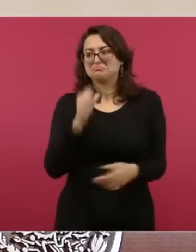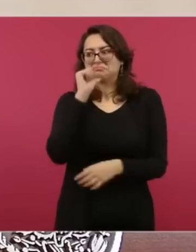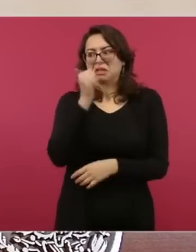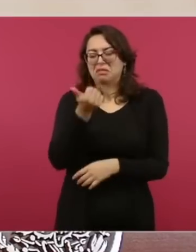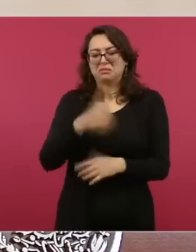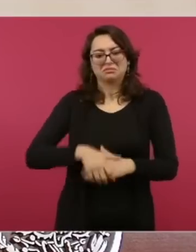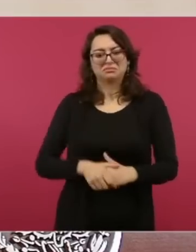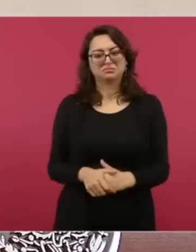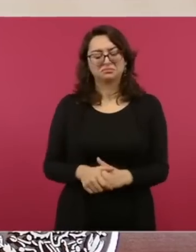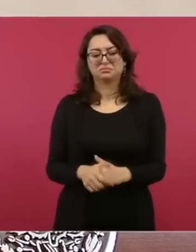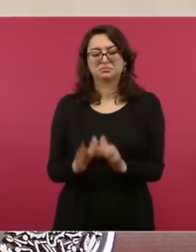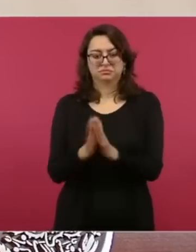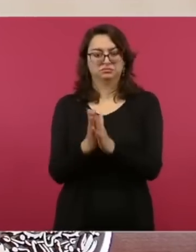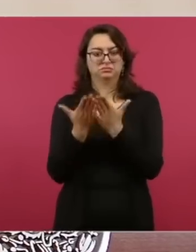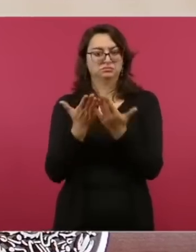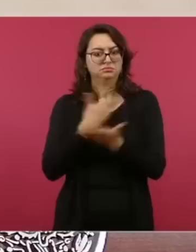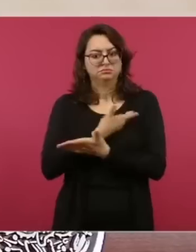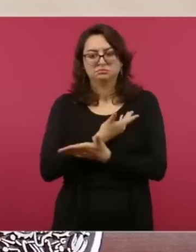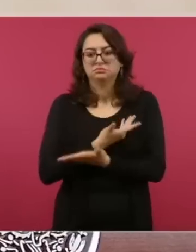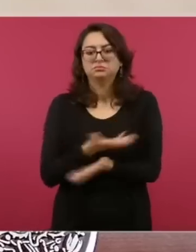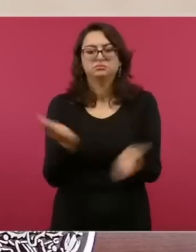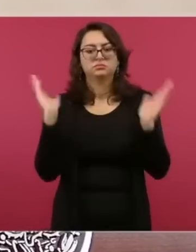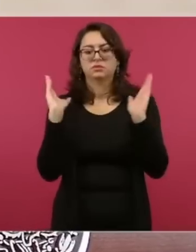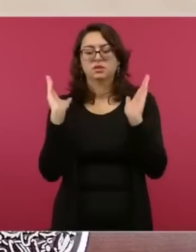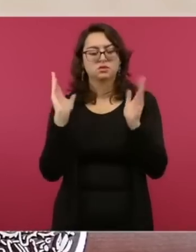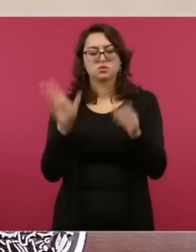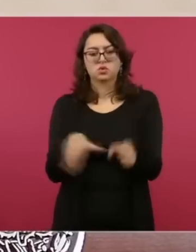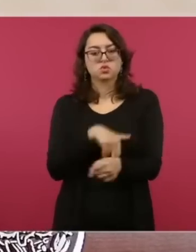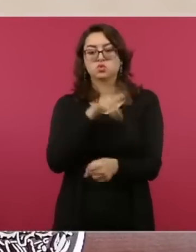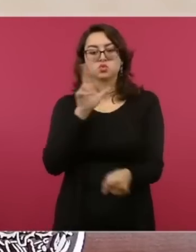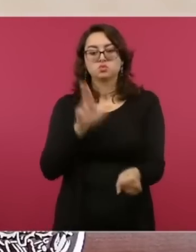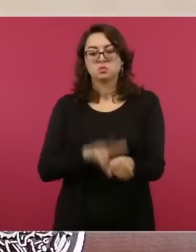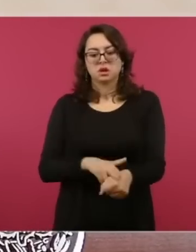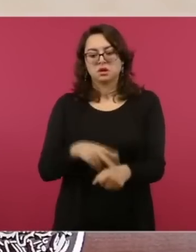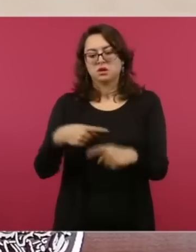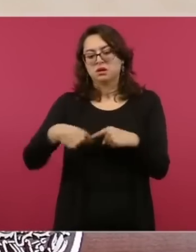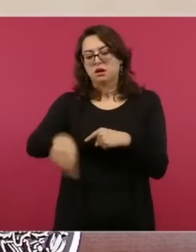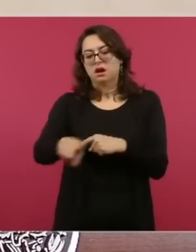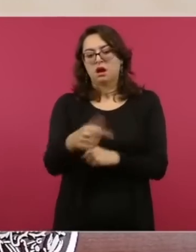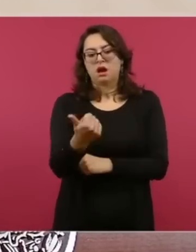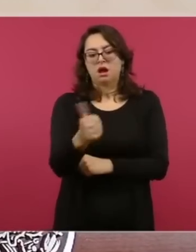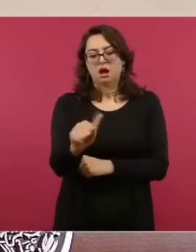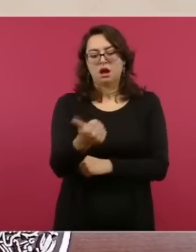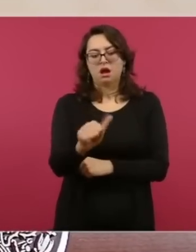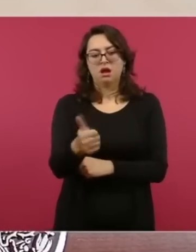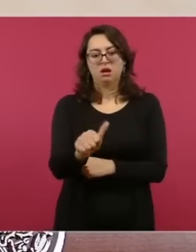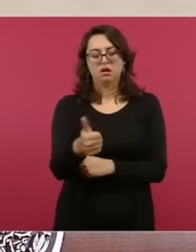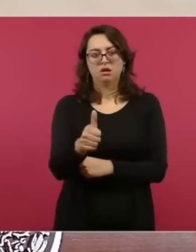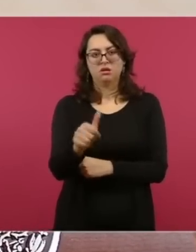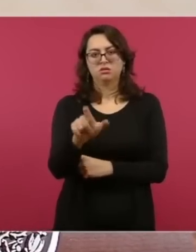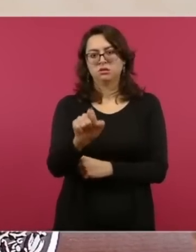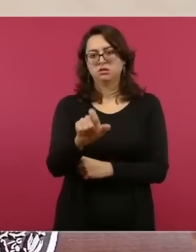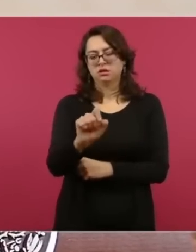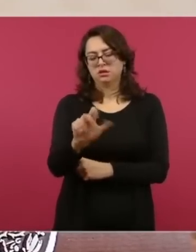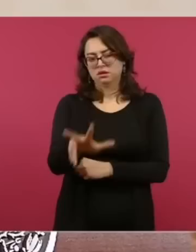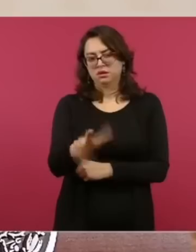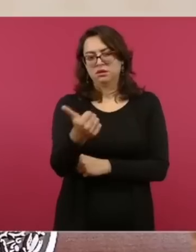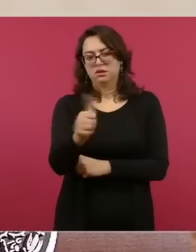llegar para el reinicio de clases el día 28